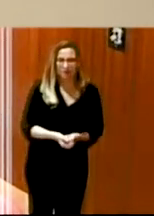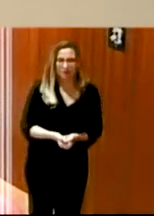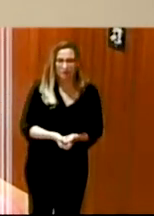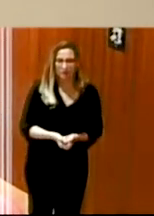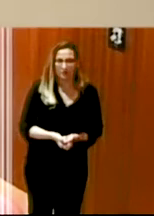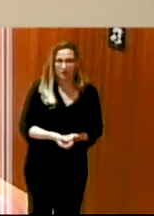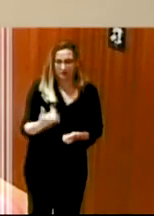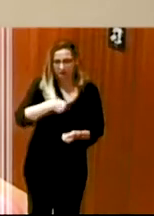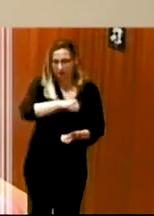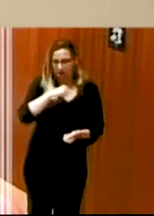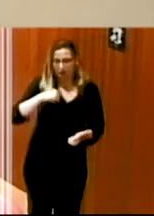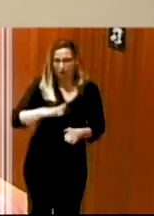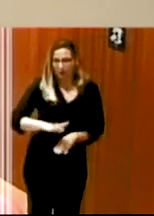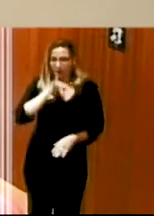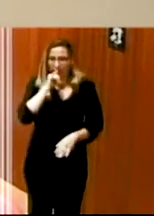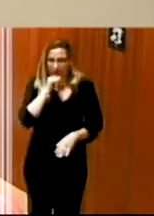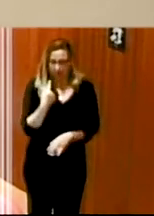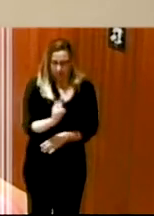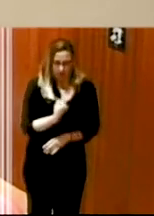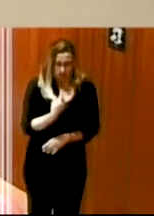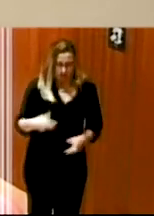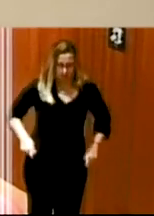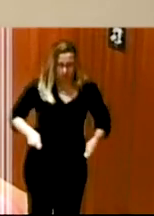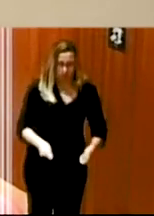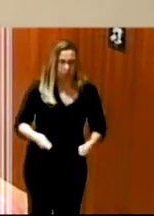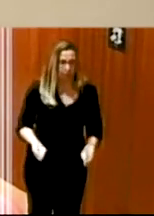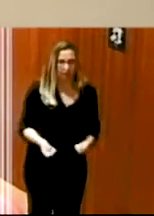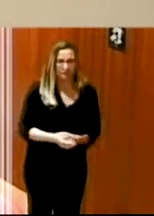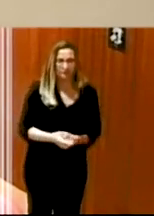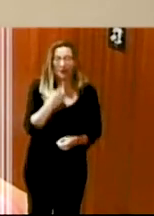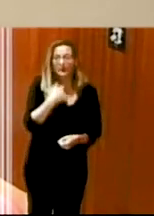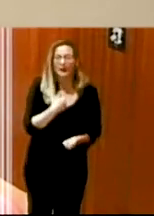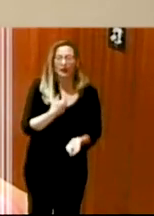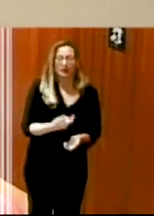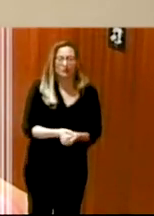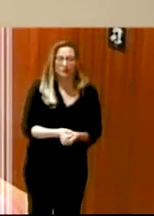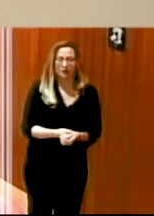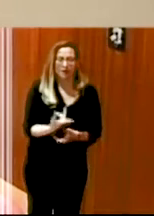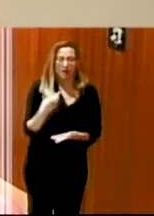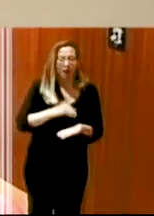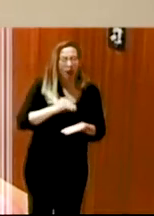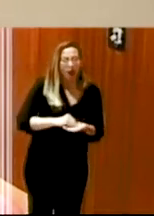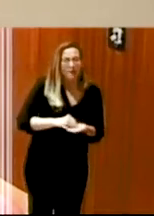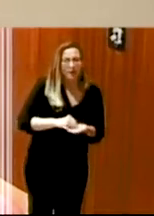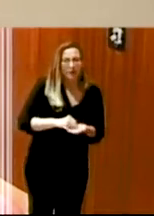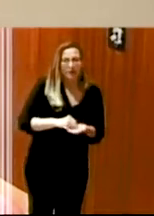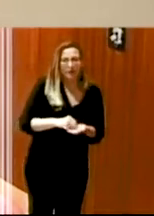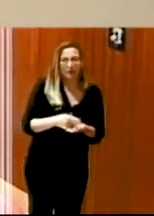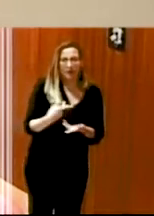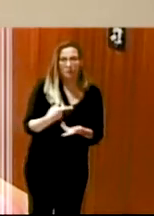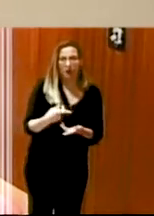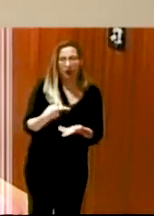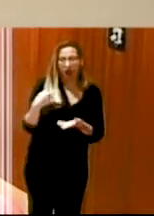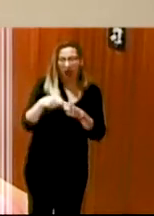la autonomía suficiente para asistir solas al concierto, decían que a veces no asisten porque, claro, tienen que pagar la entrada doble